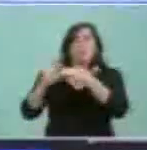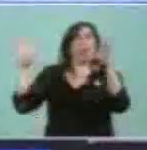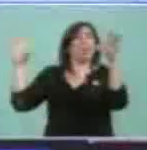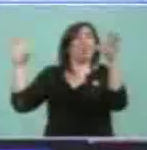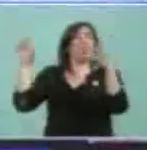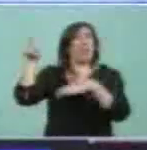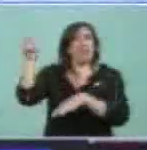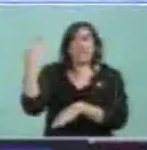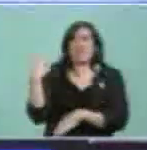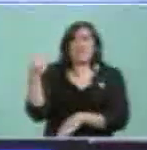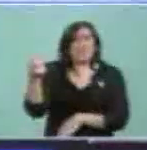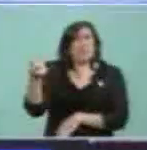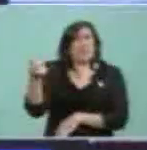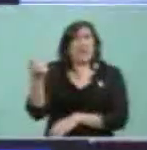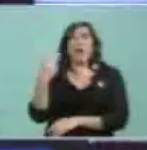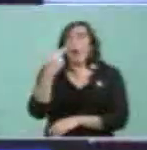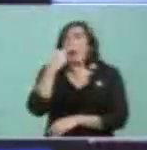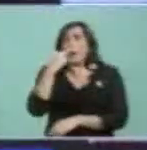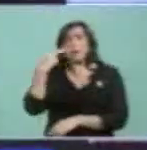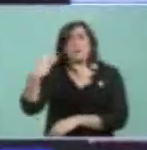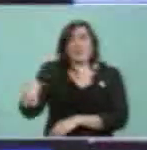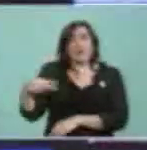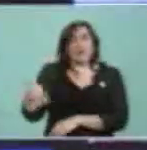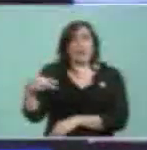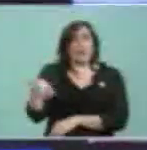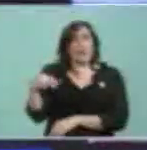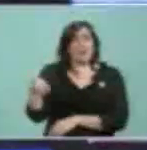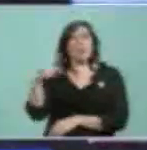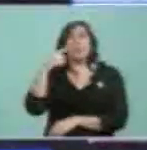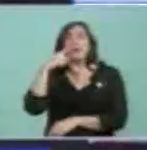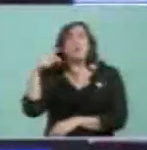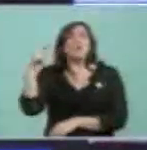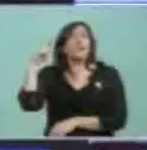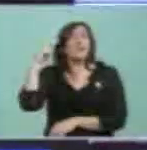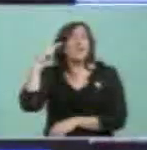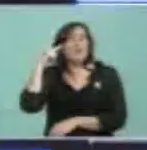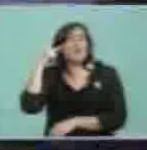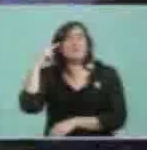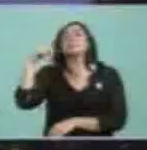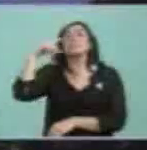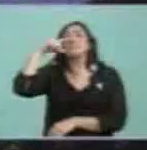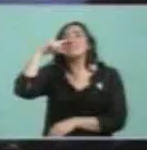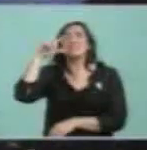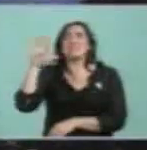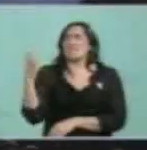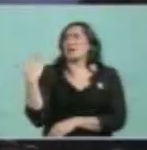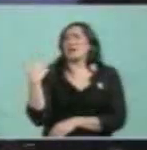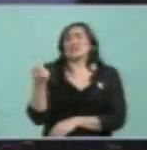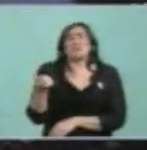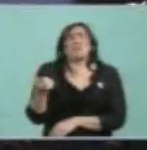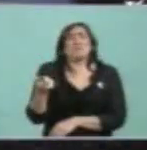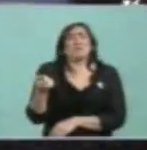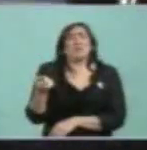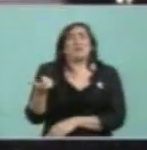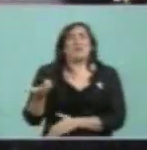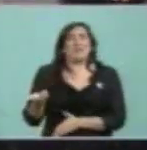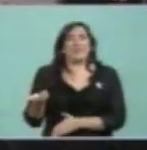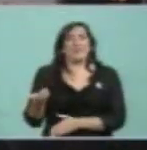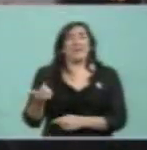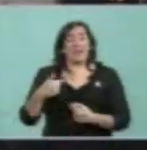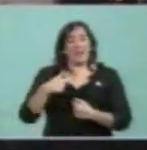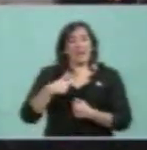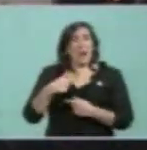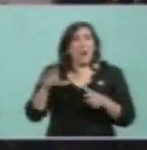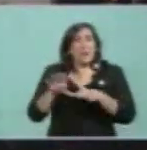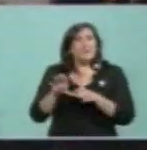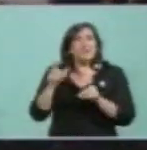el 11 de noviembre de 1975, hacía meses que Néstor y yo